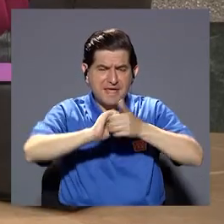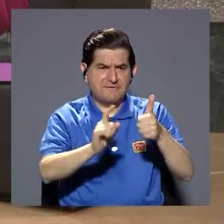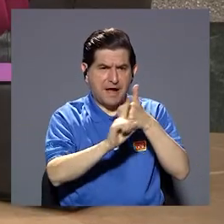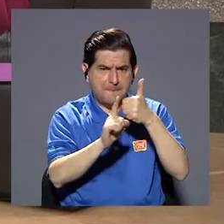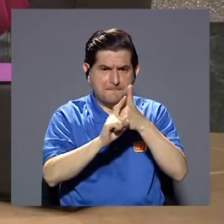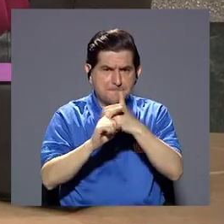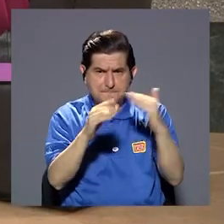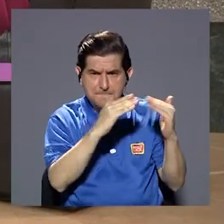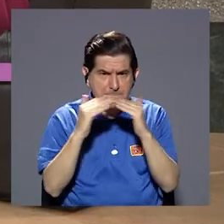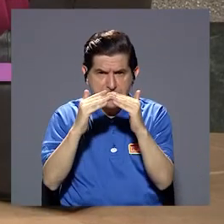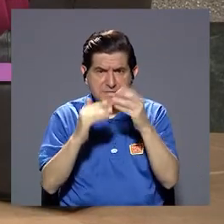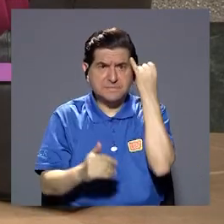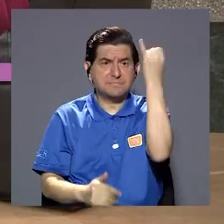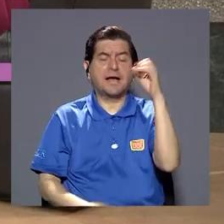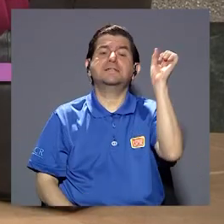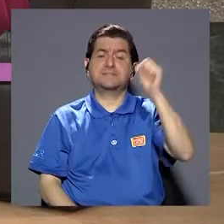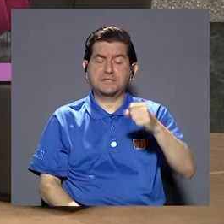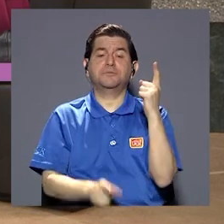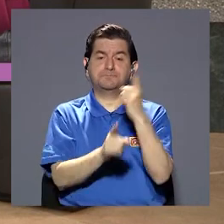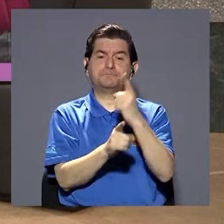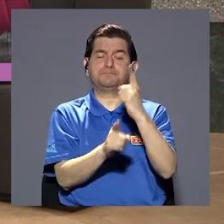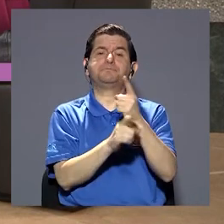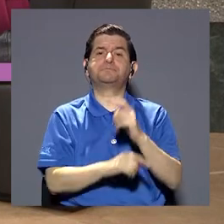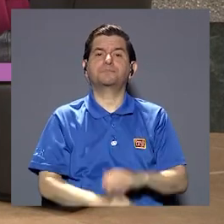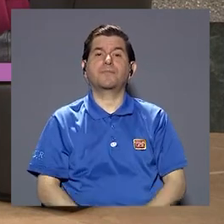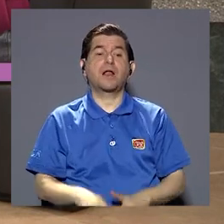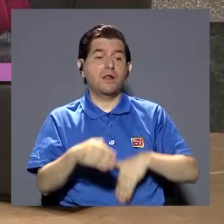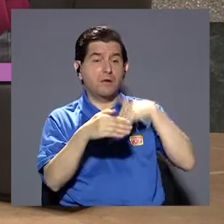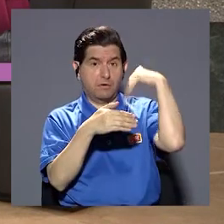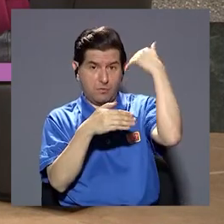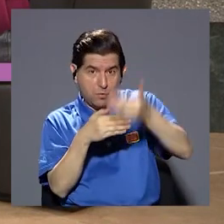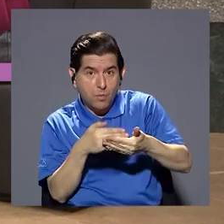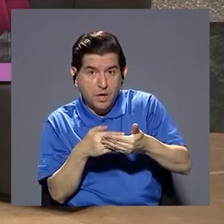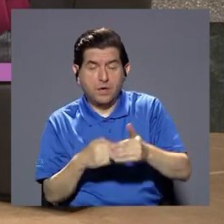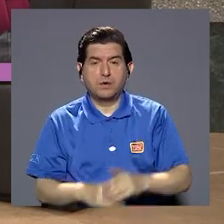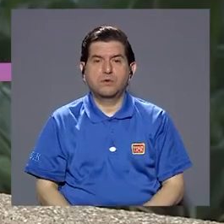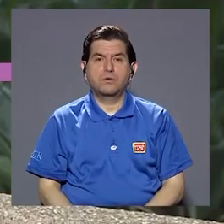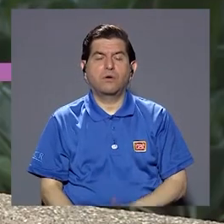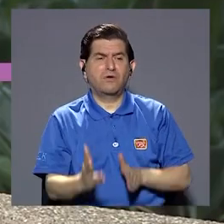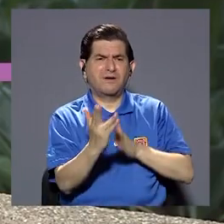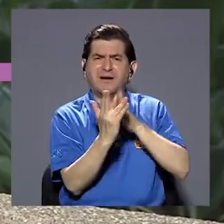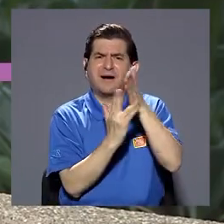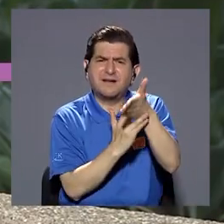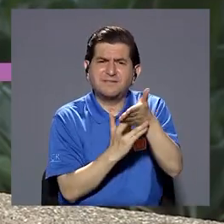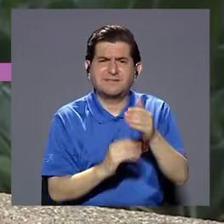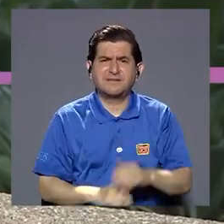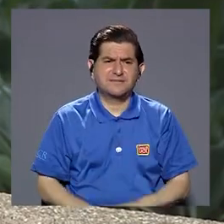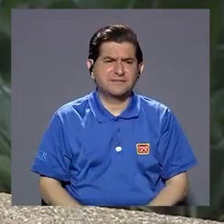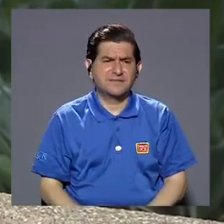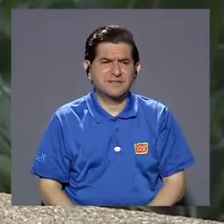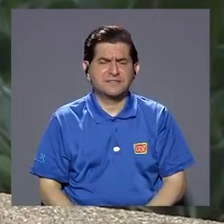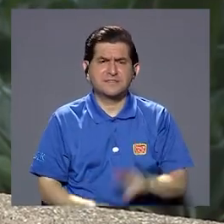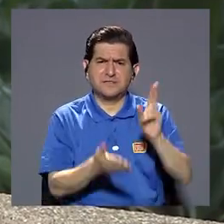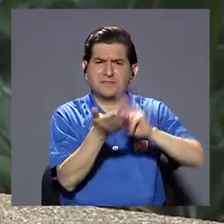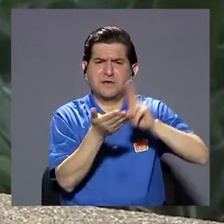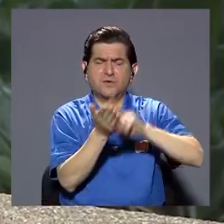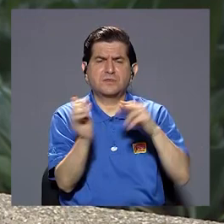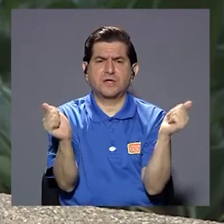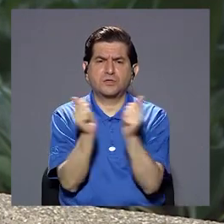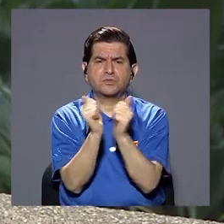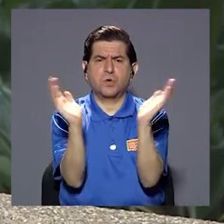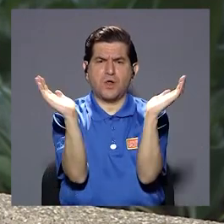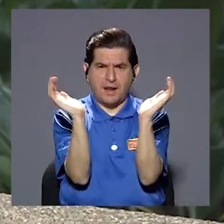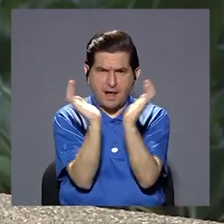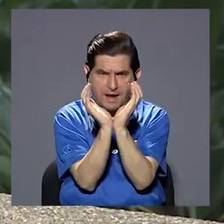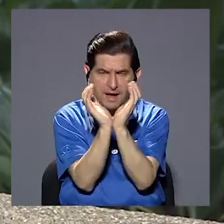la misma comunidad surge de la misma comunidad exactamente posteriormente a través de contratos